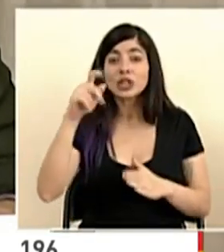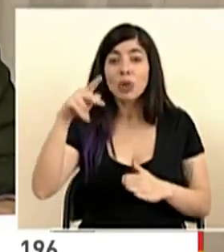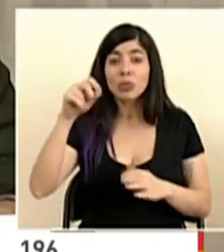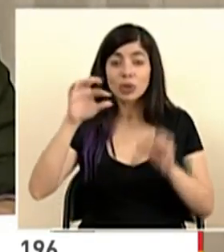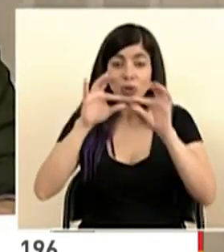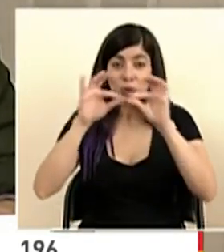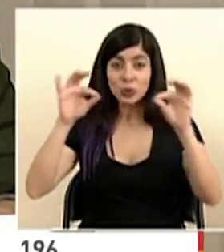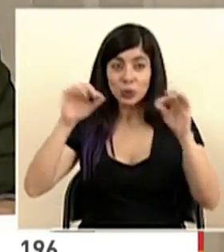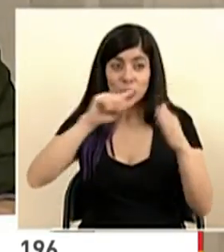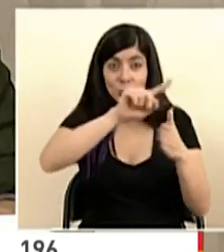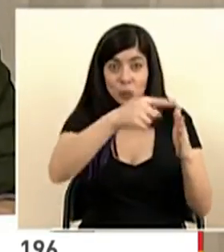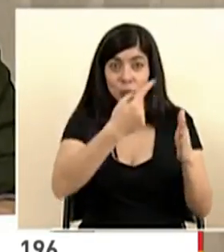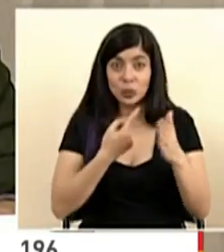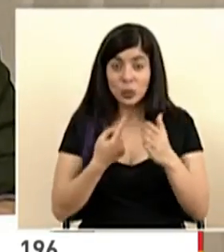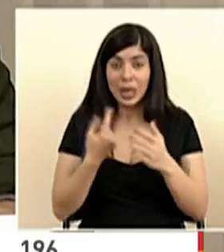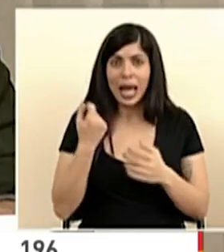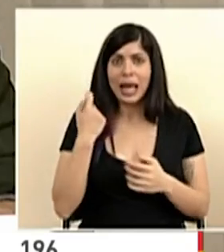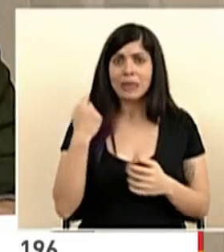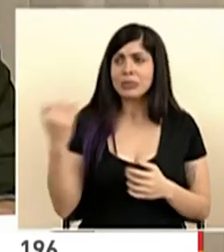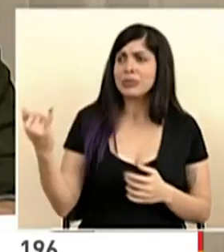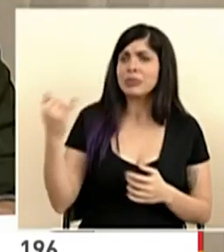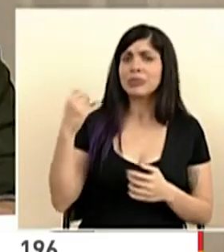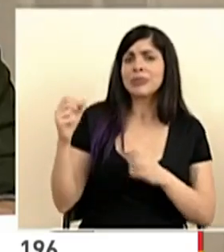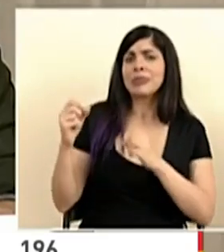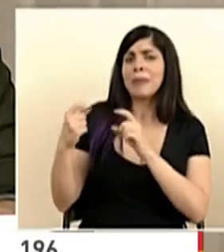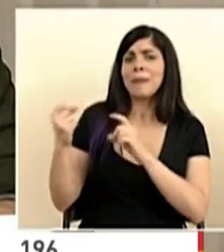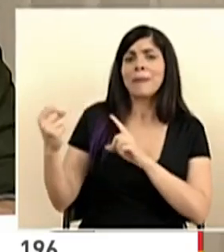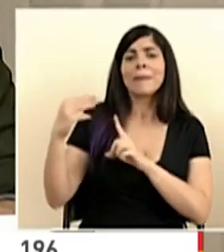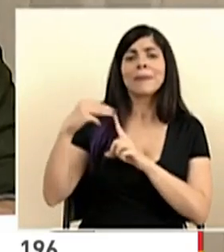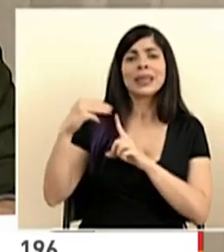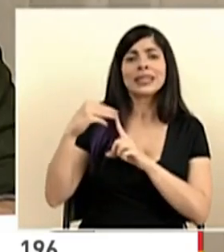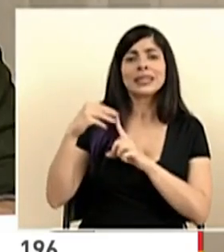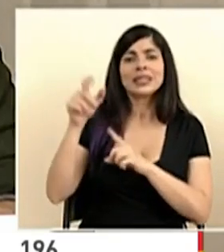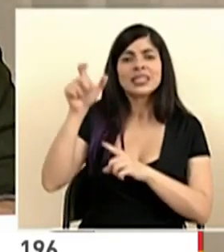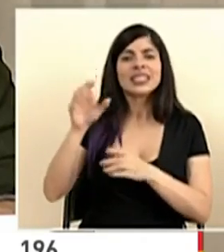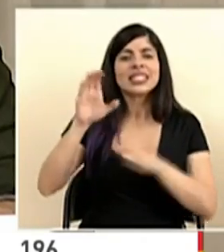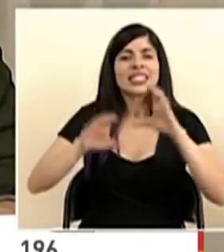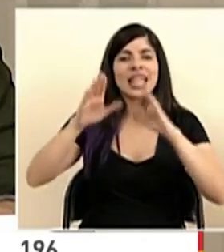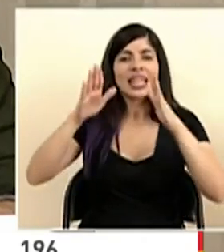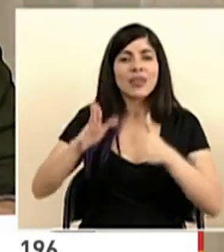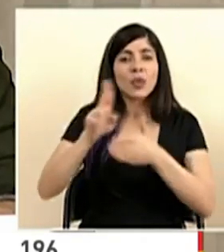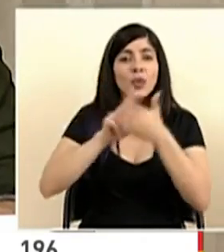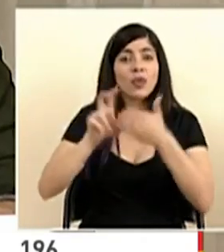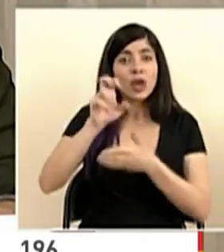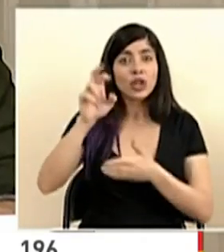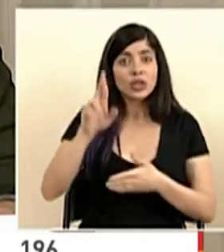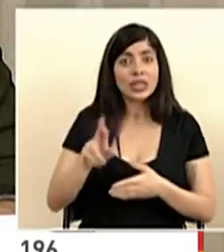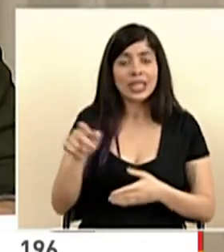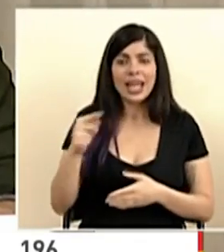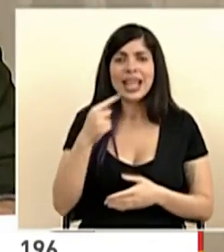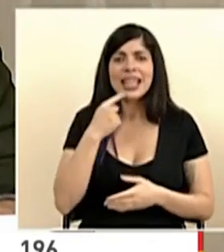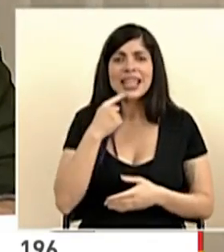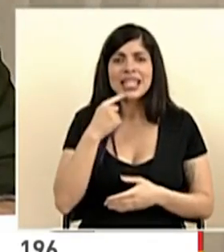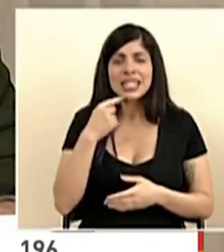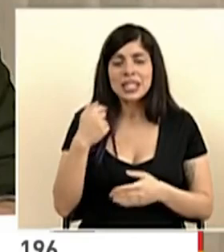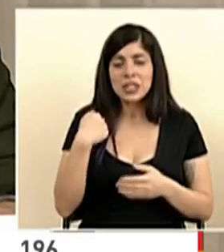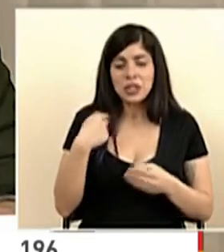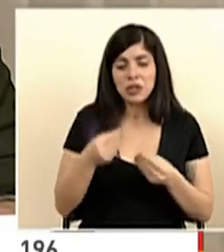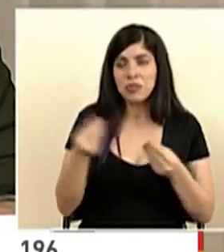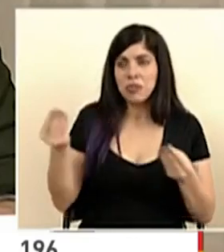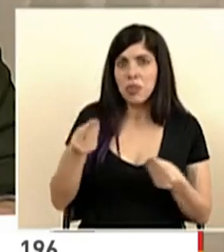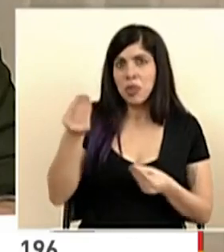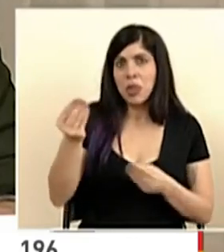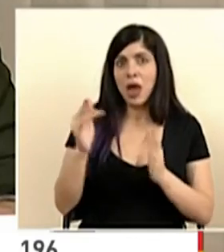escribió casualmente ahora uno de los científicos de la universidad de Costa Rica y me dice don Randall y yo le paso el